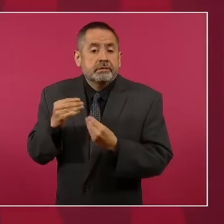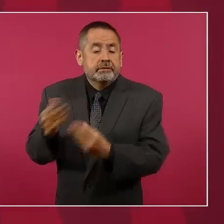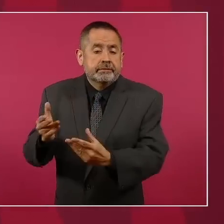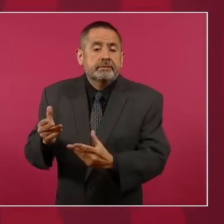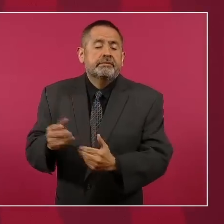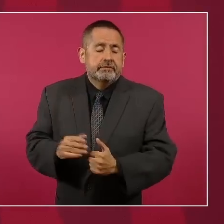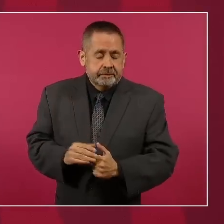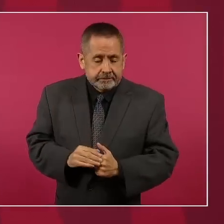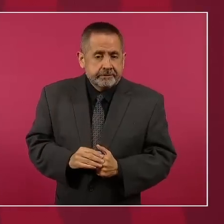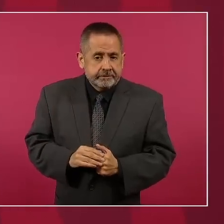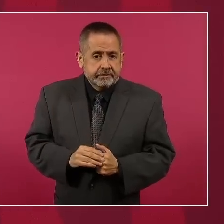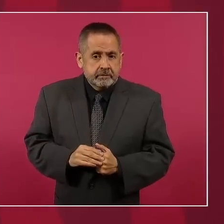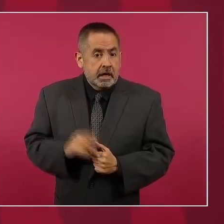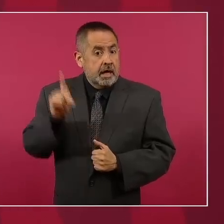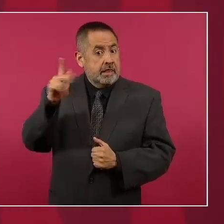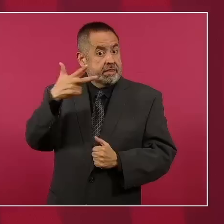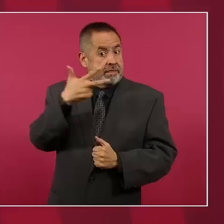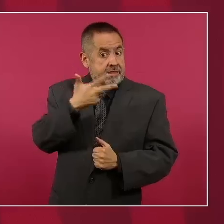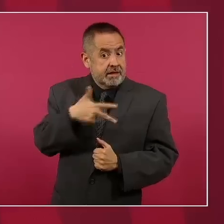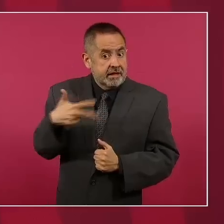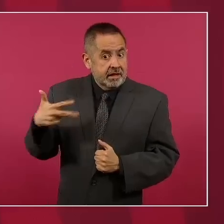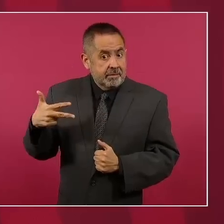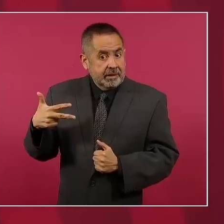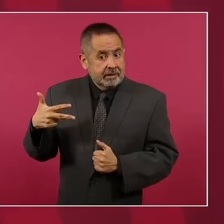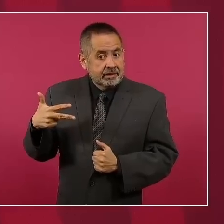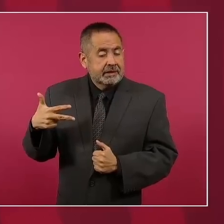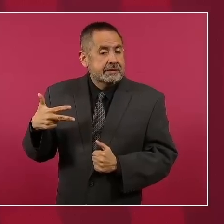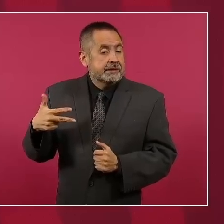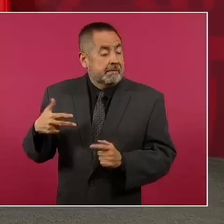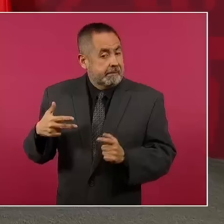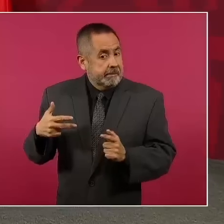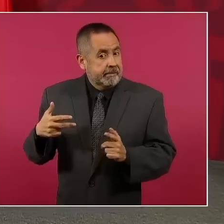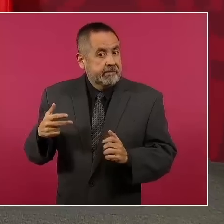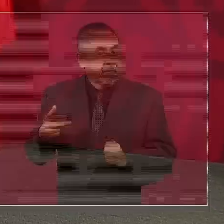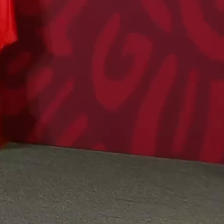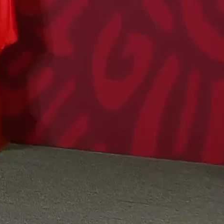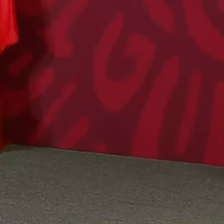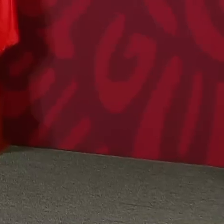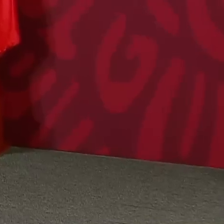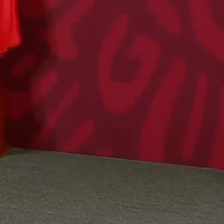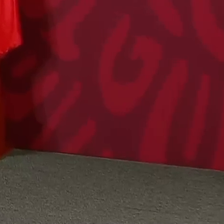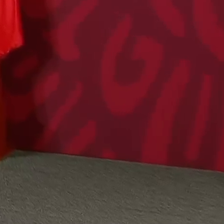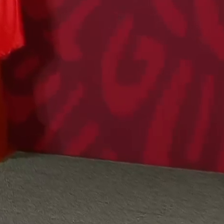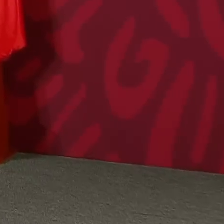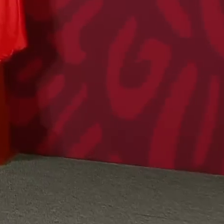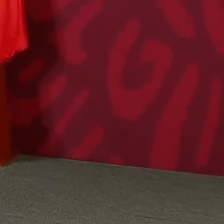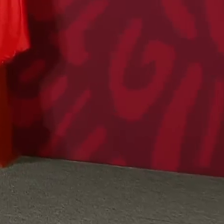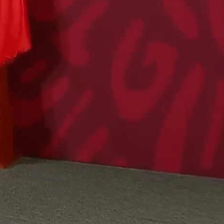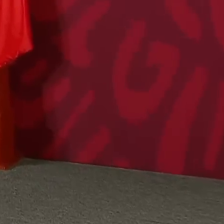En Dinamarca tienen